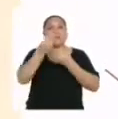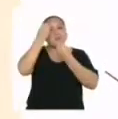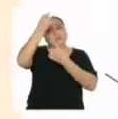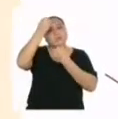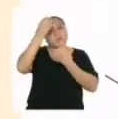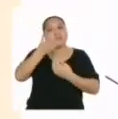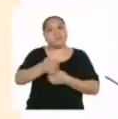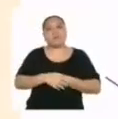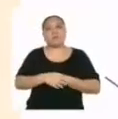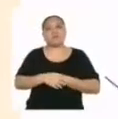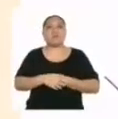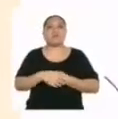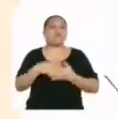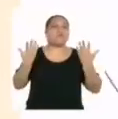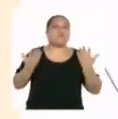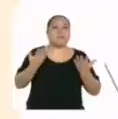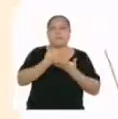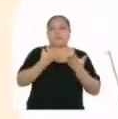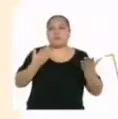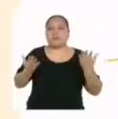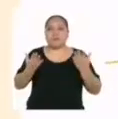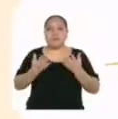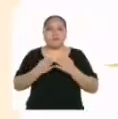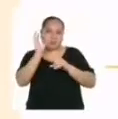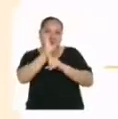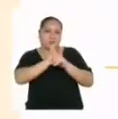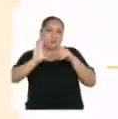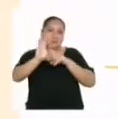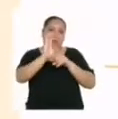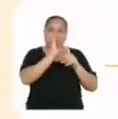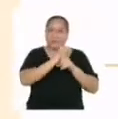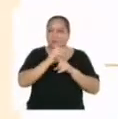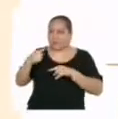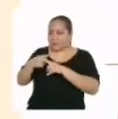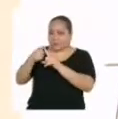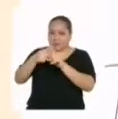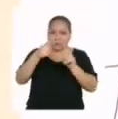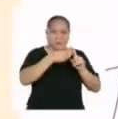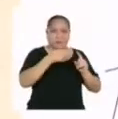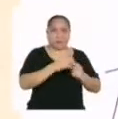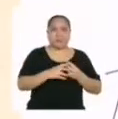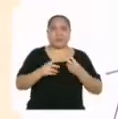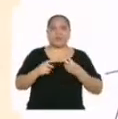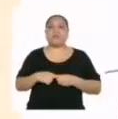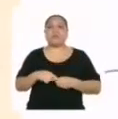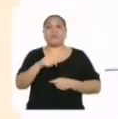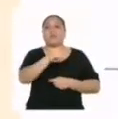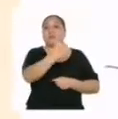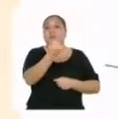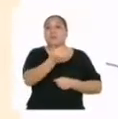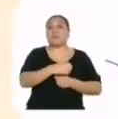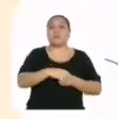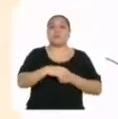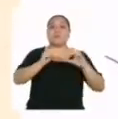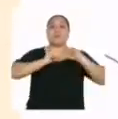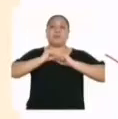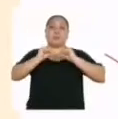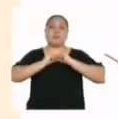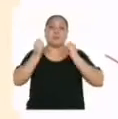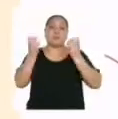información sobre eventos relacionados a la cultura. La sección de deportes,